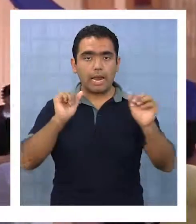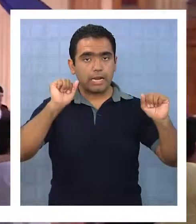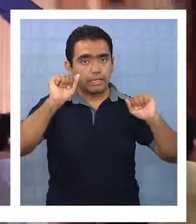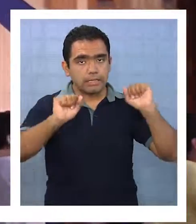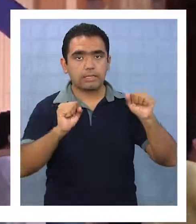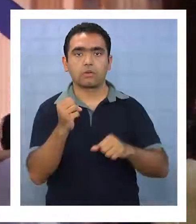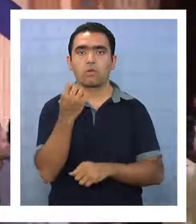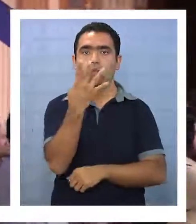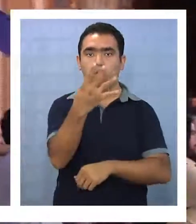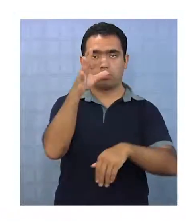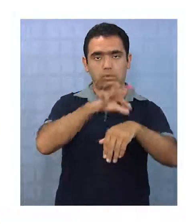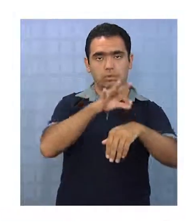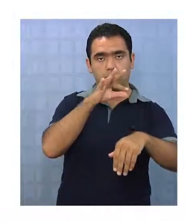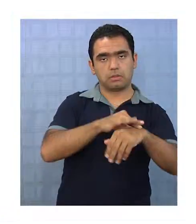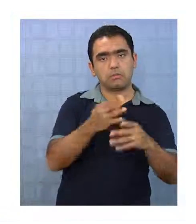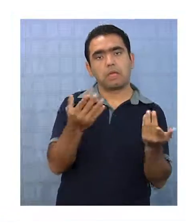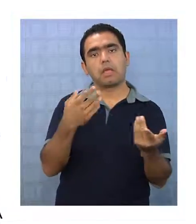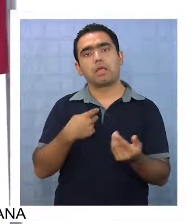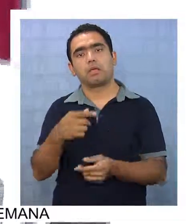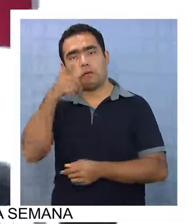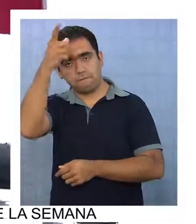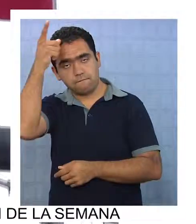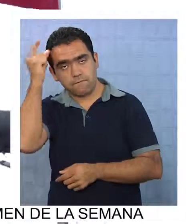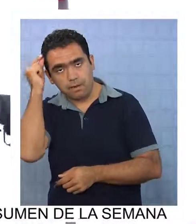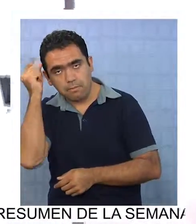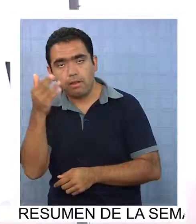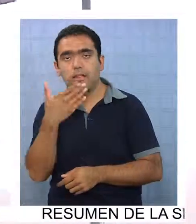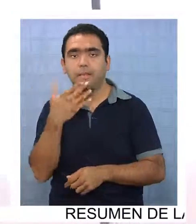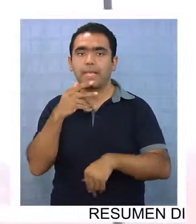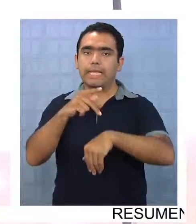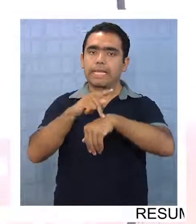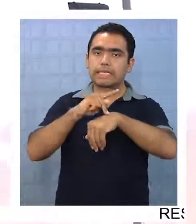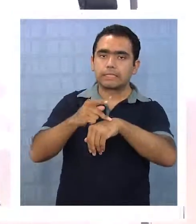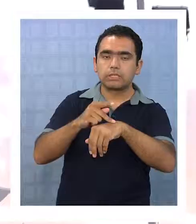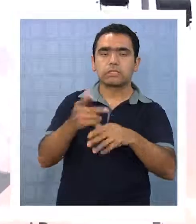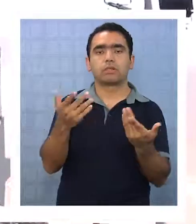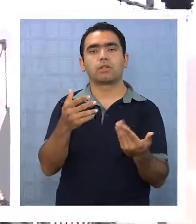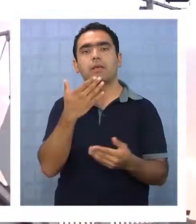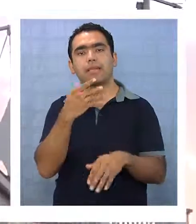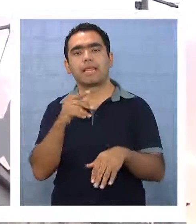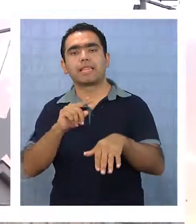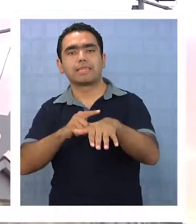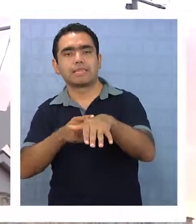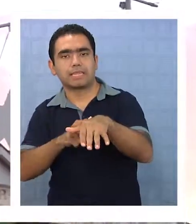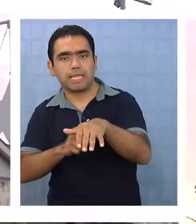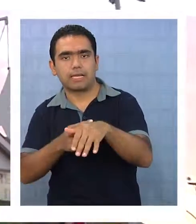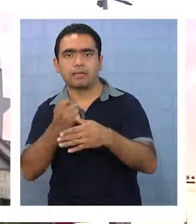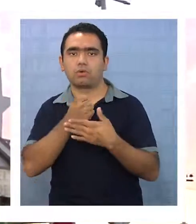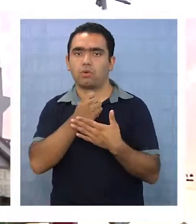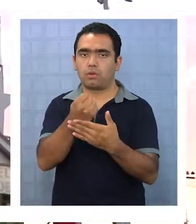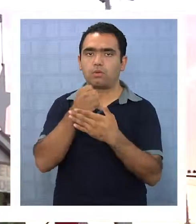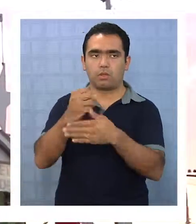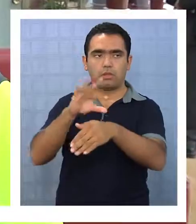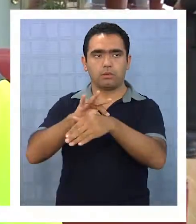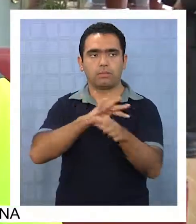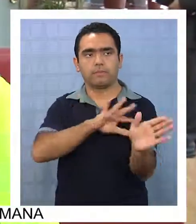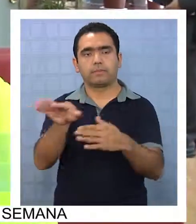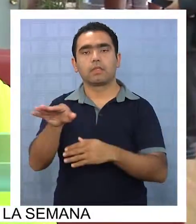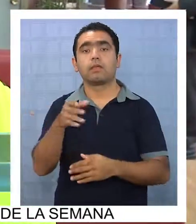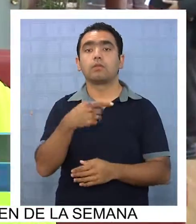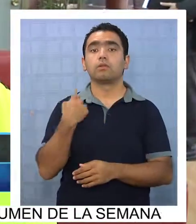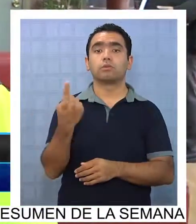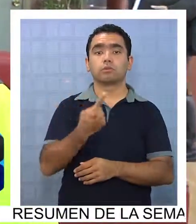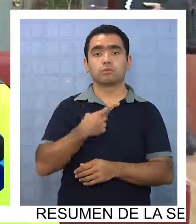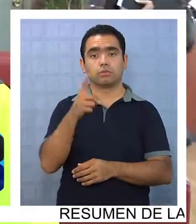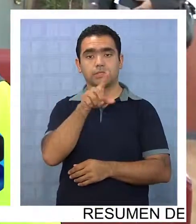con cuatro médicos, tres enfermeros, quinesiólogos y técnicos paramétricos. Eventos masivos los va a manejar principalmente el SAMU, vamos a